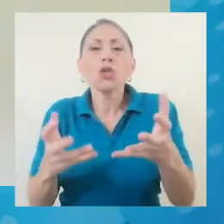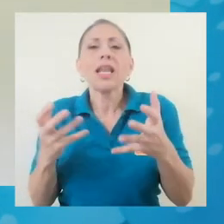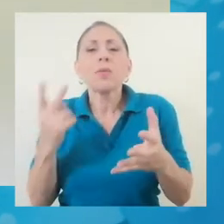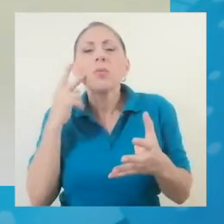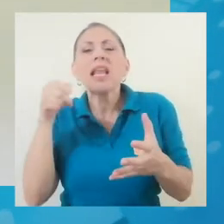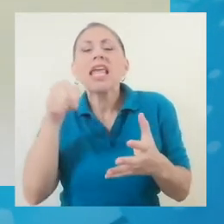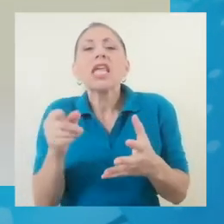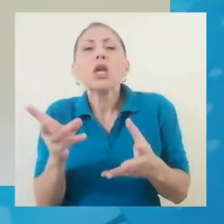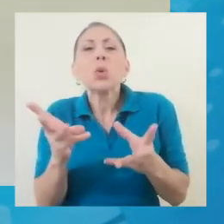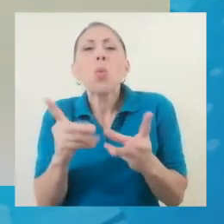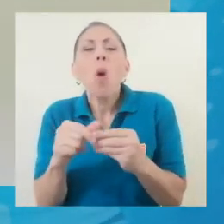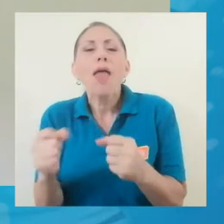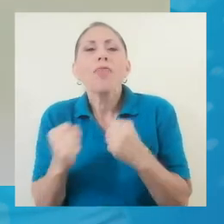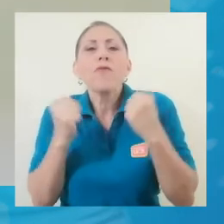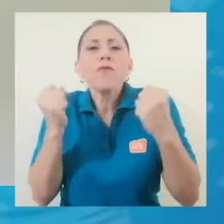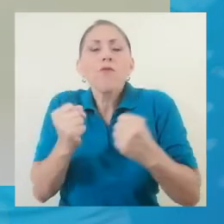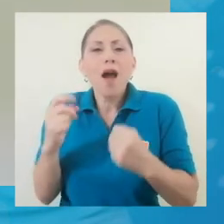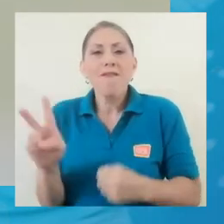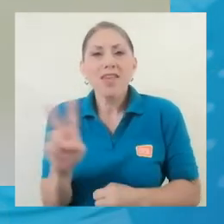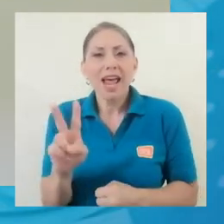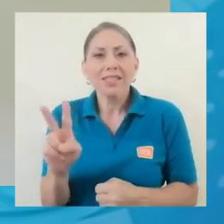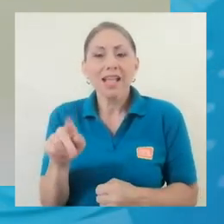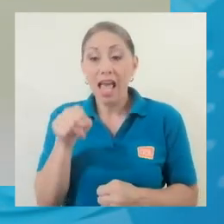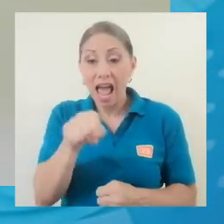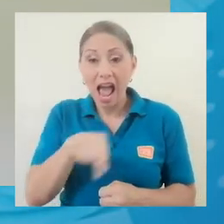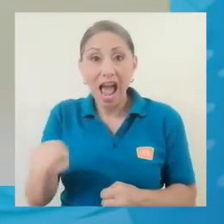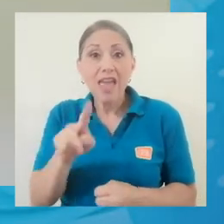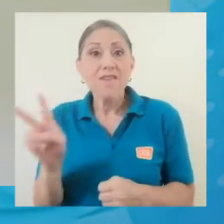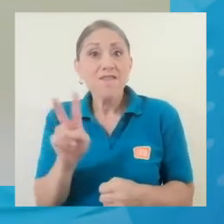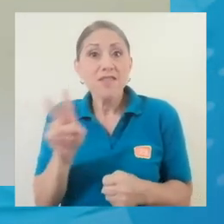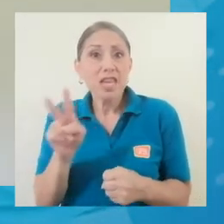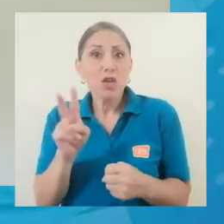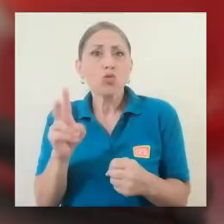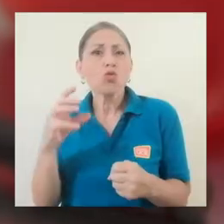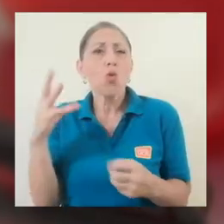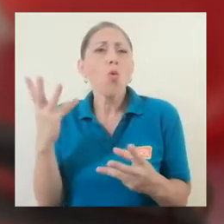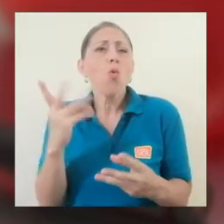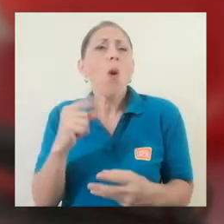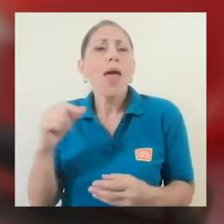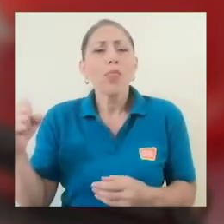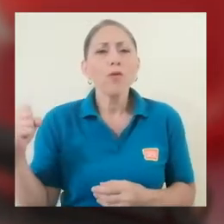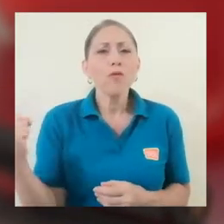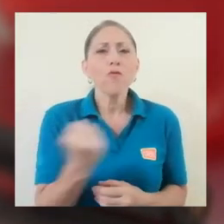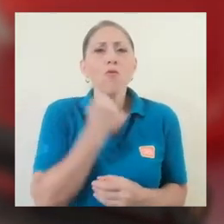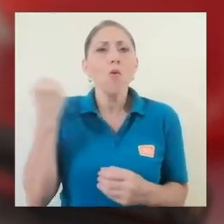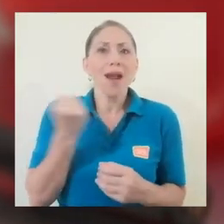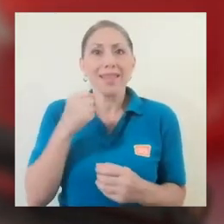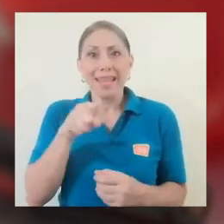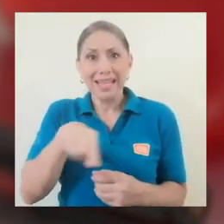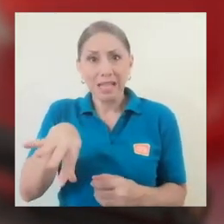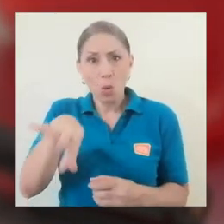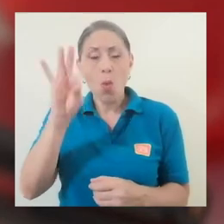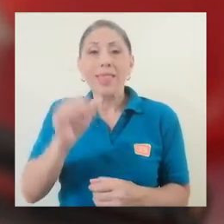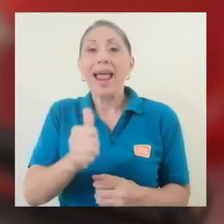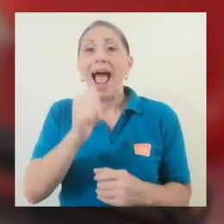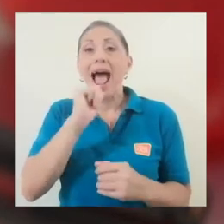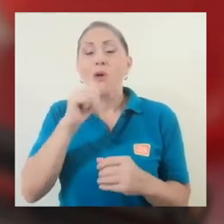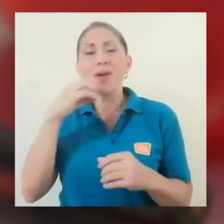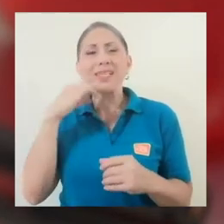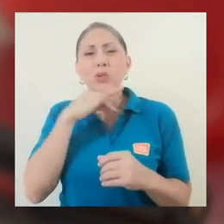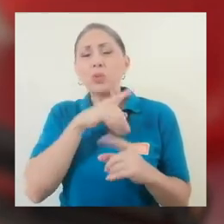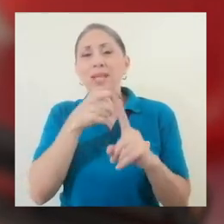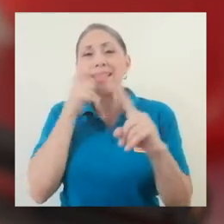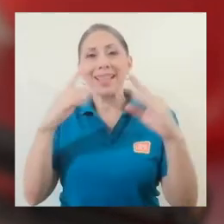carga viral, es decir, qué tan fuerte es la cantidad de virus que eventualmente se podría encontrar en las aguas